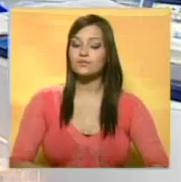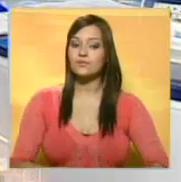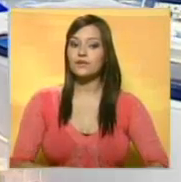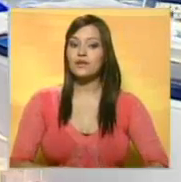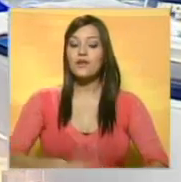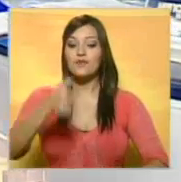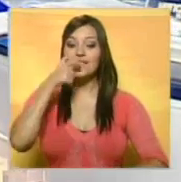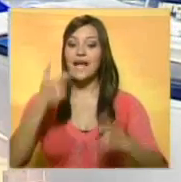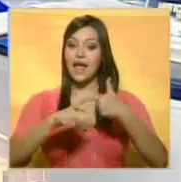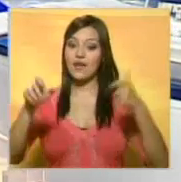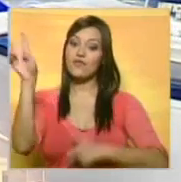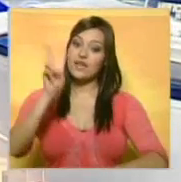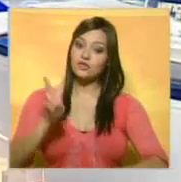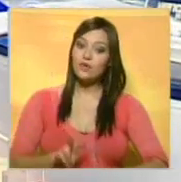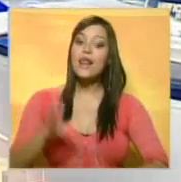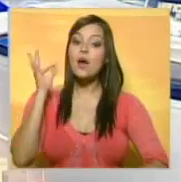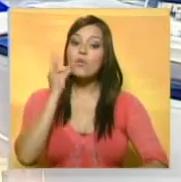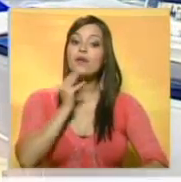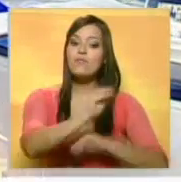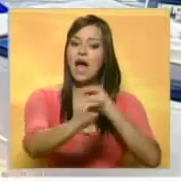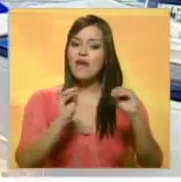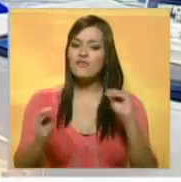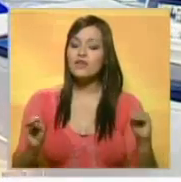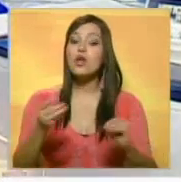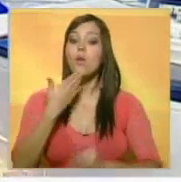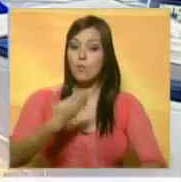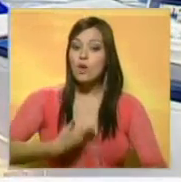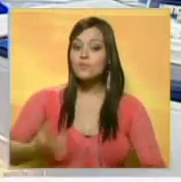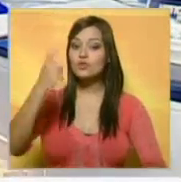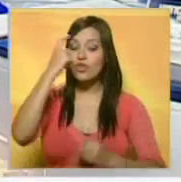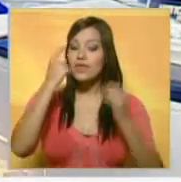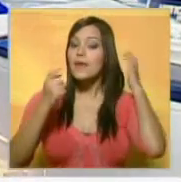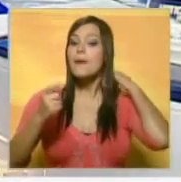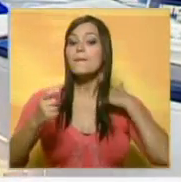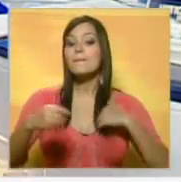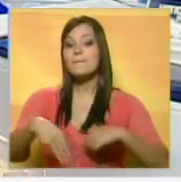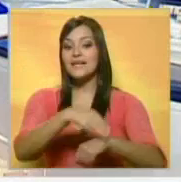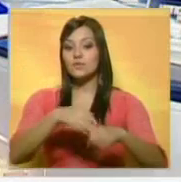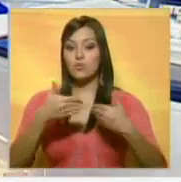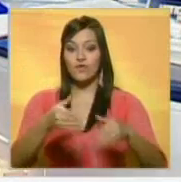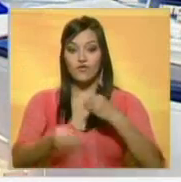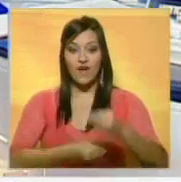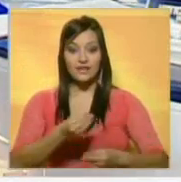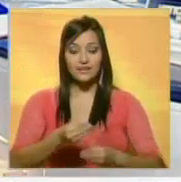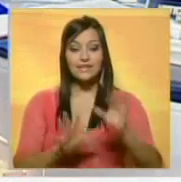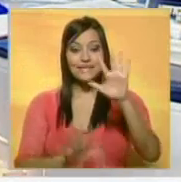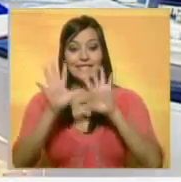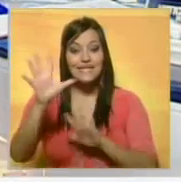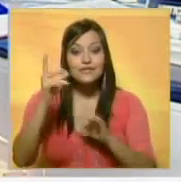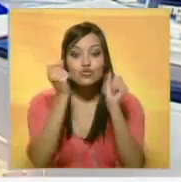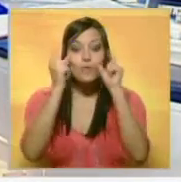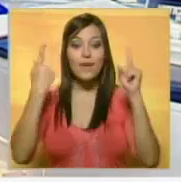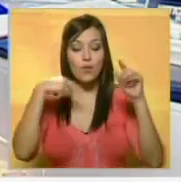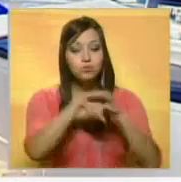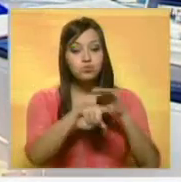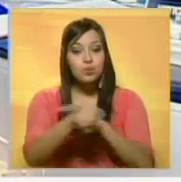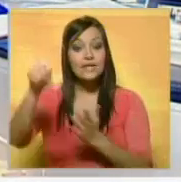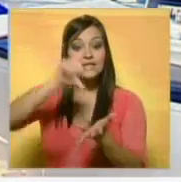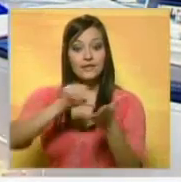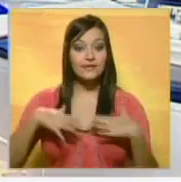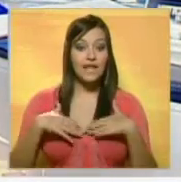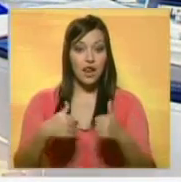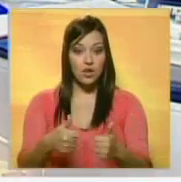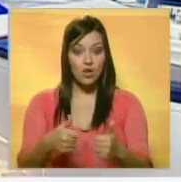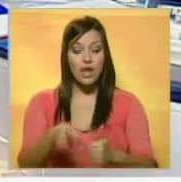La Fiscal General de la República, Luisa Ortega Díaz, informó que en los próximos días el Ministerio Público va a realizar 15 allanamientos a centros de salud